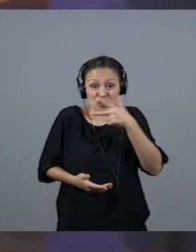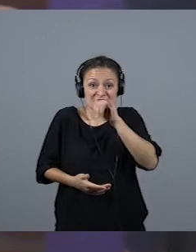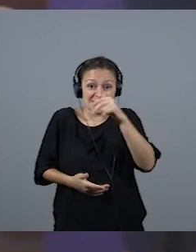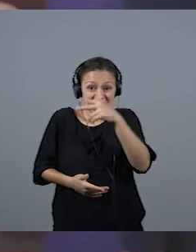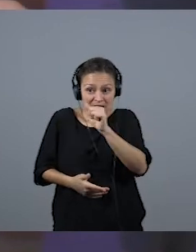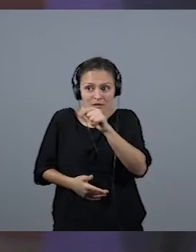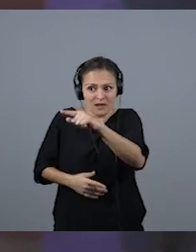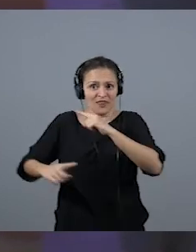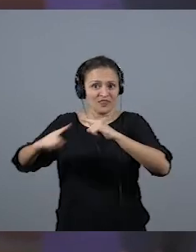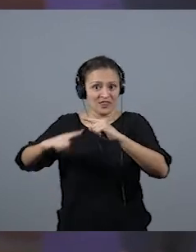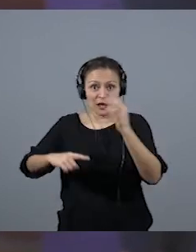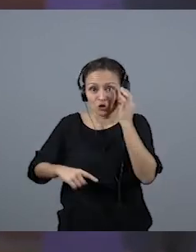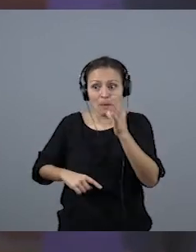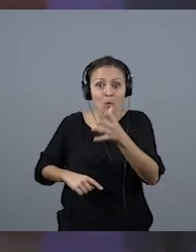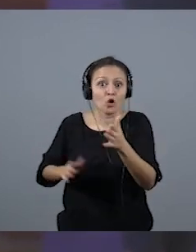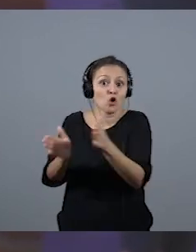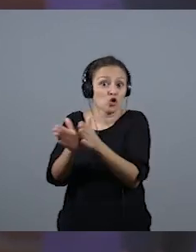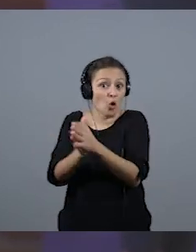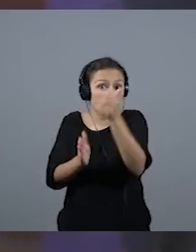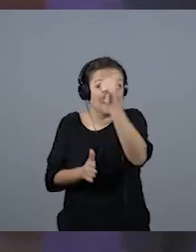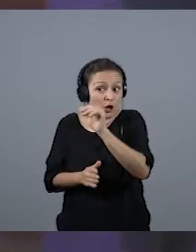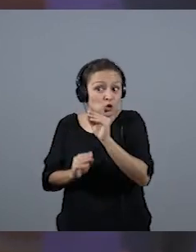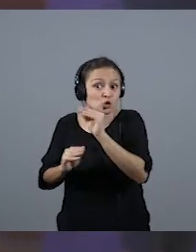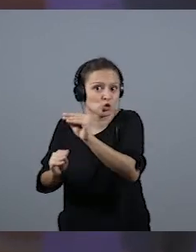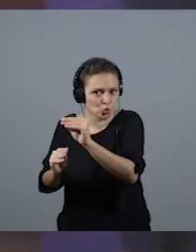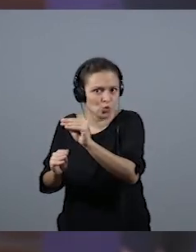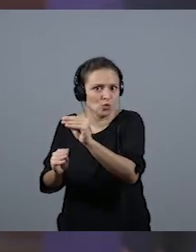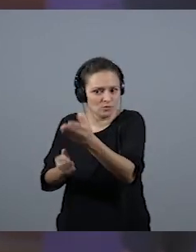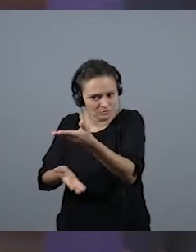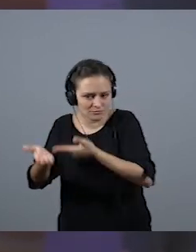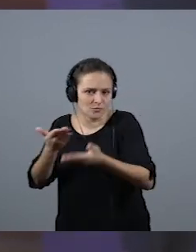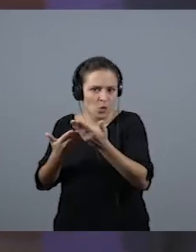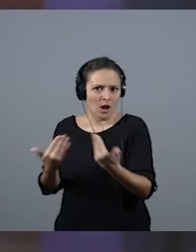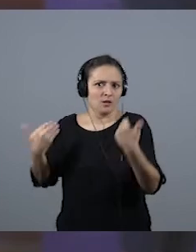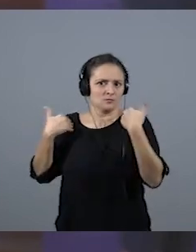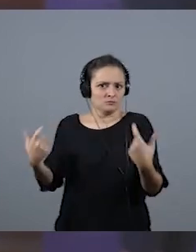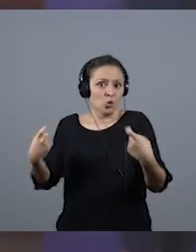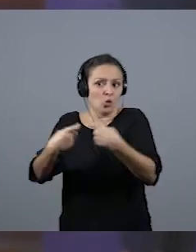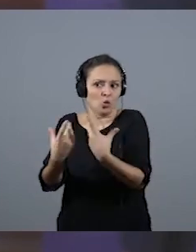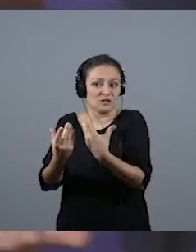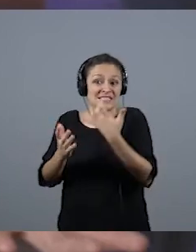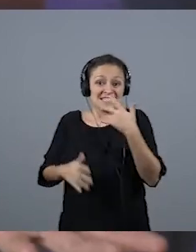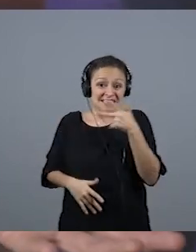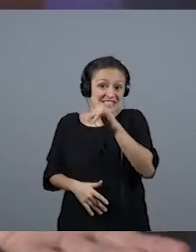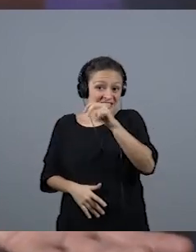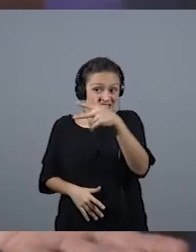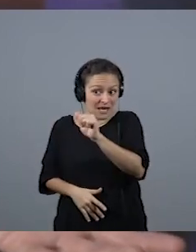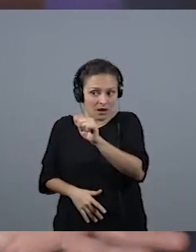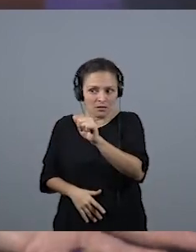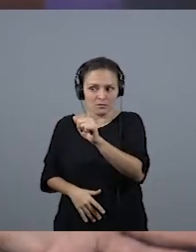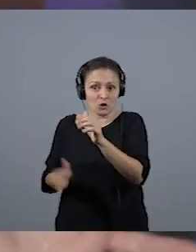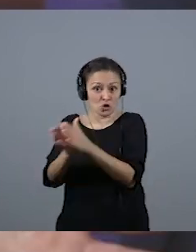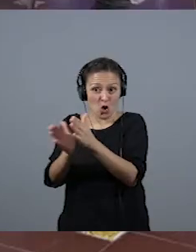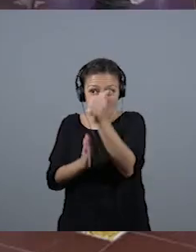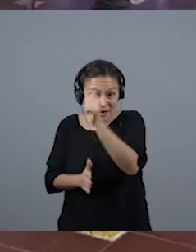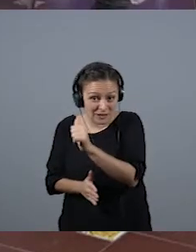compañero y porque hubo una corresponsabilidad en las tareas. Si Chicha no hubiese tenido ese compañero,